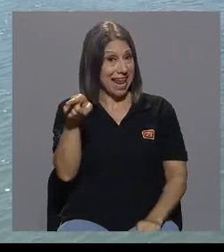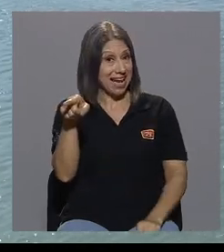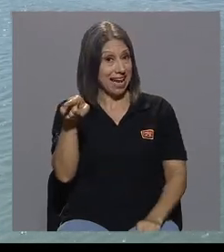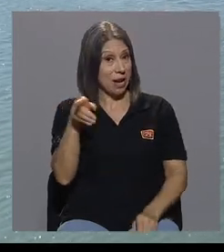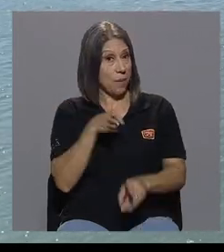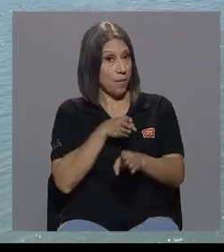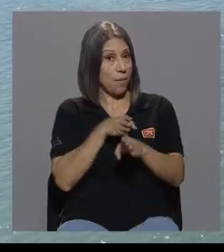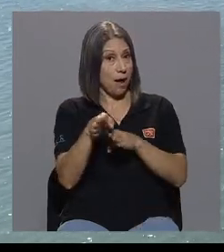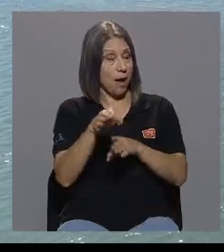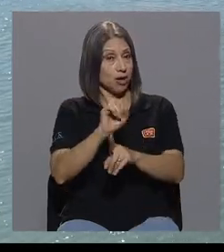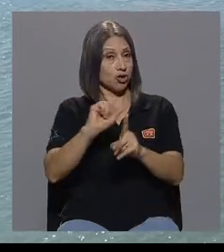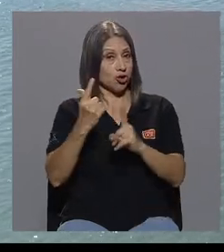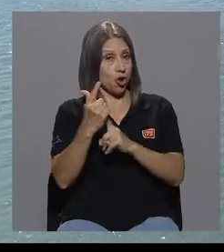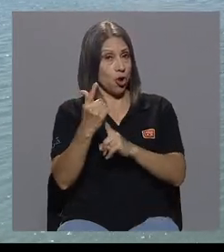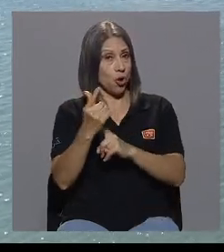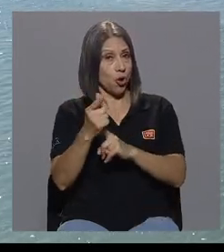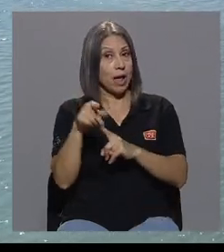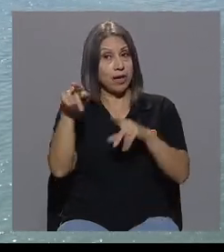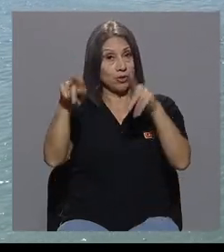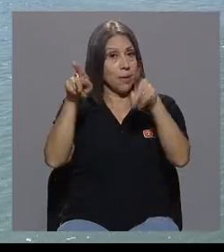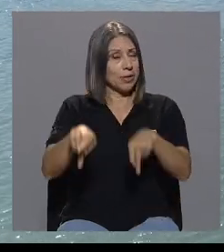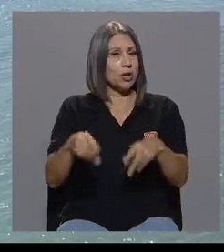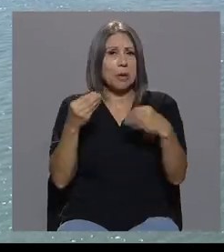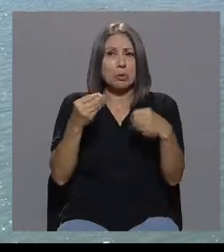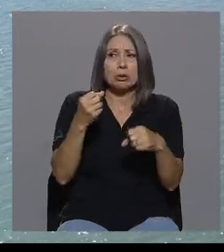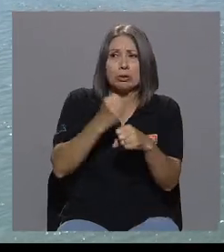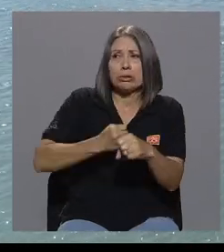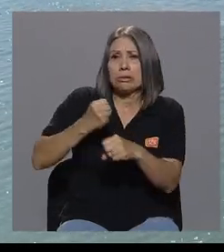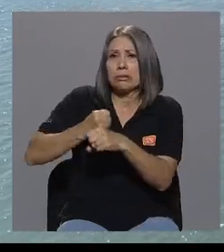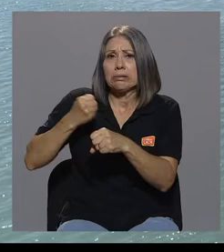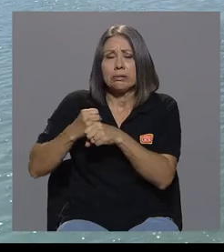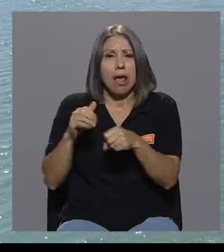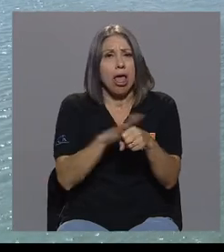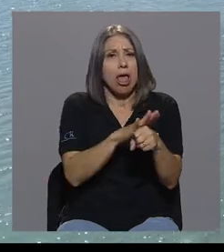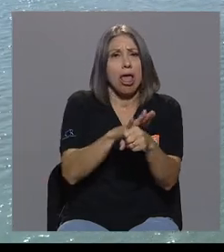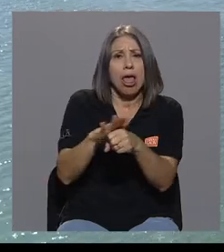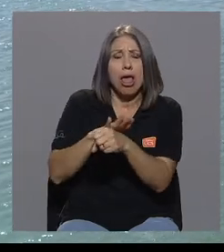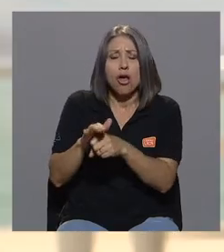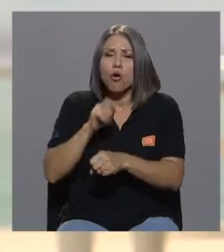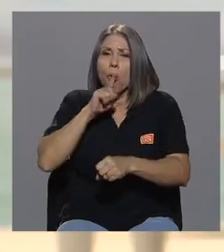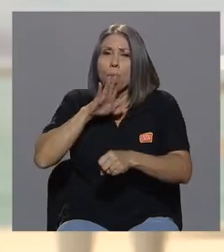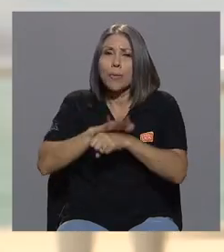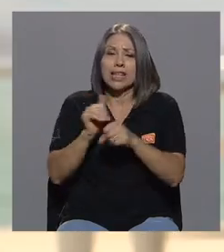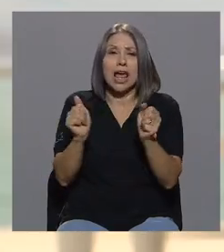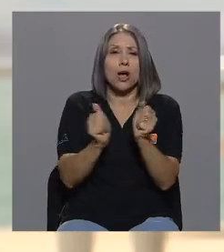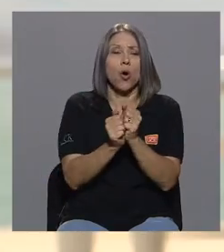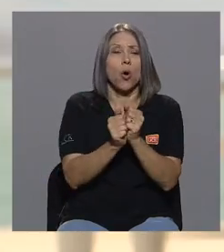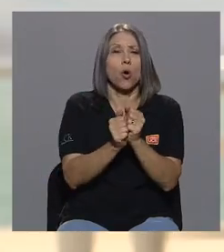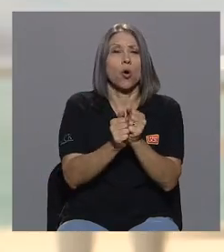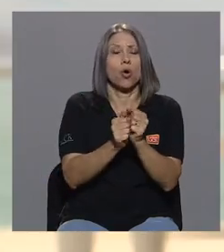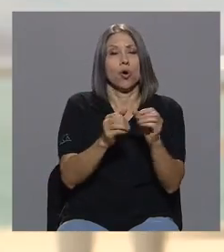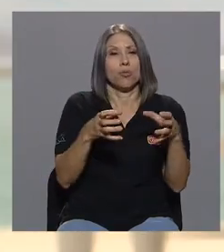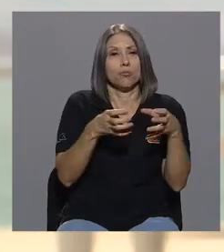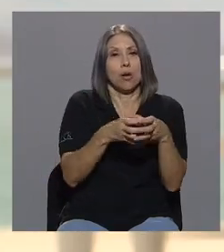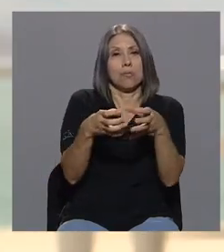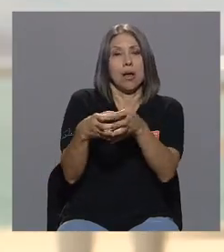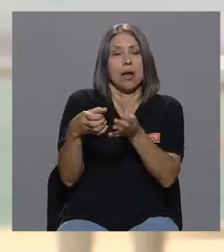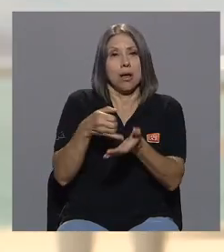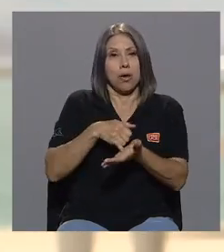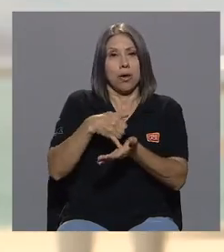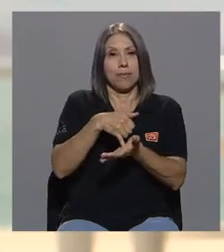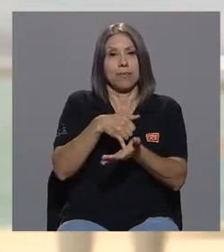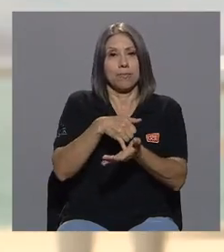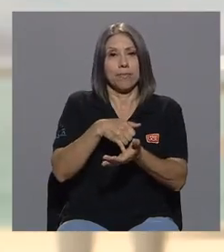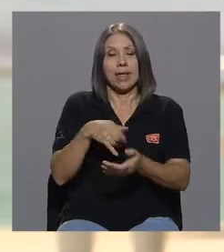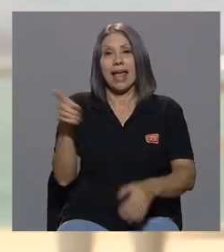y es una persona muy comprometida entonces con las vulnerabilidades de las personas y él me dijo no Mario eso